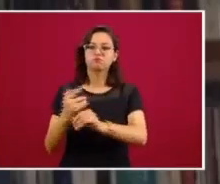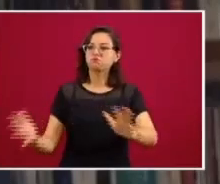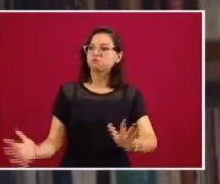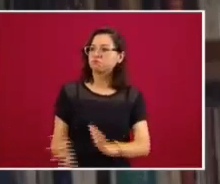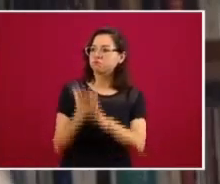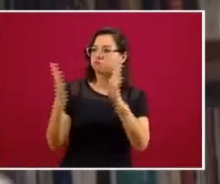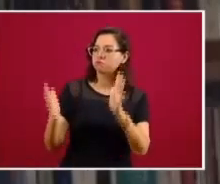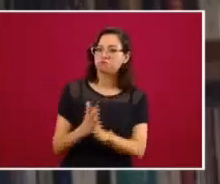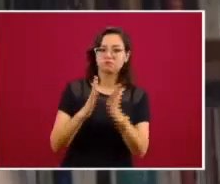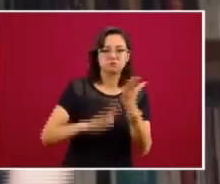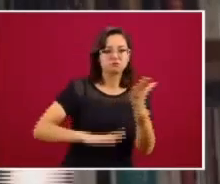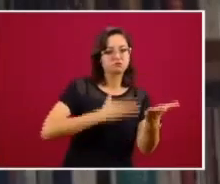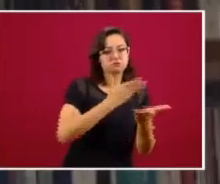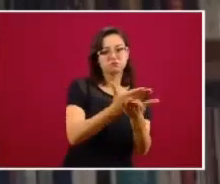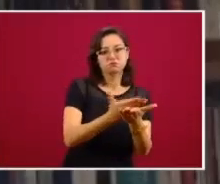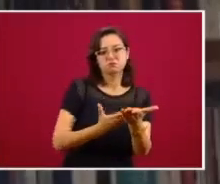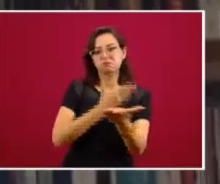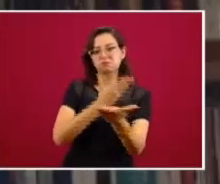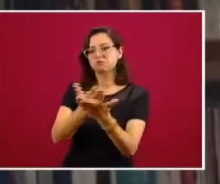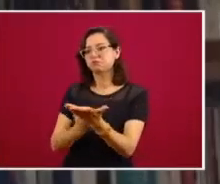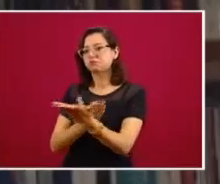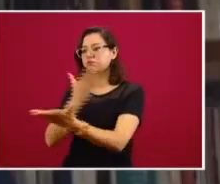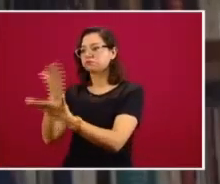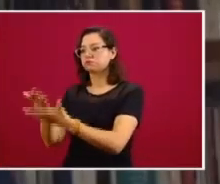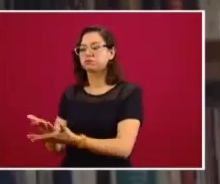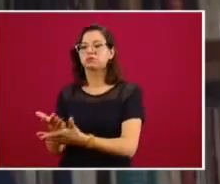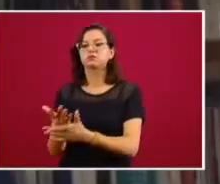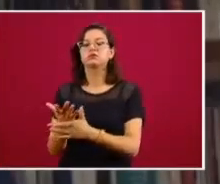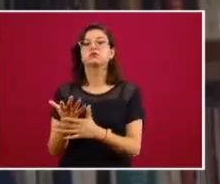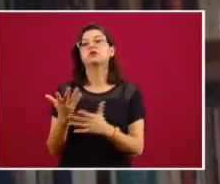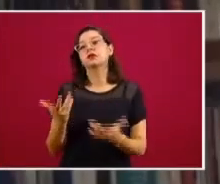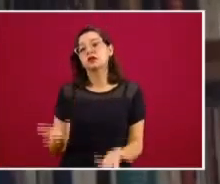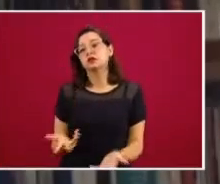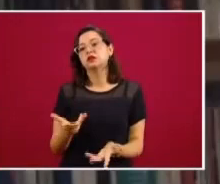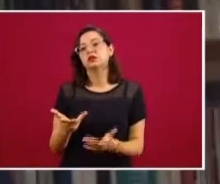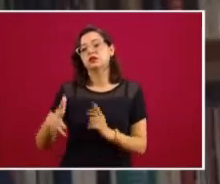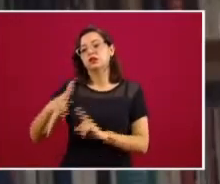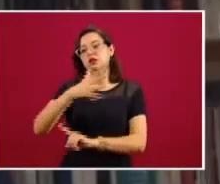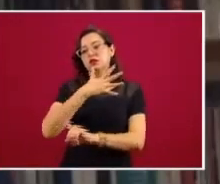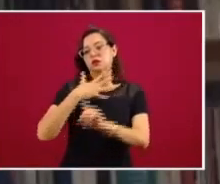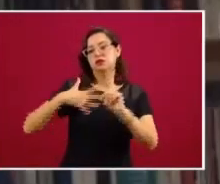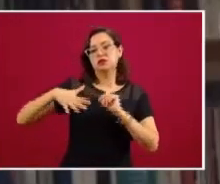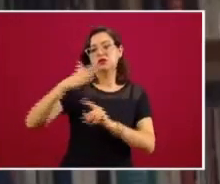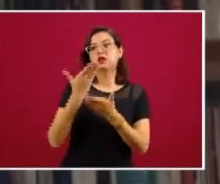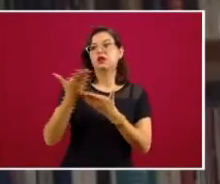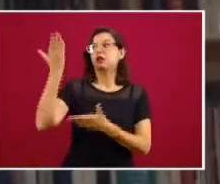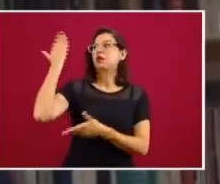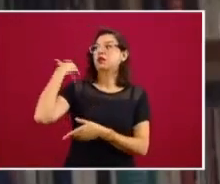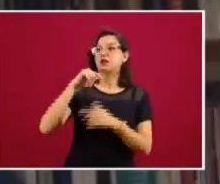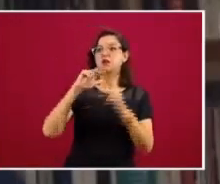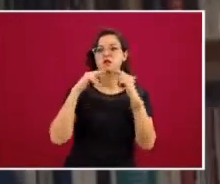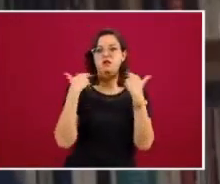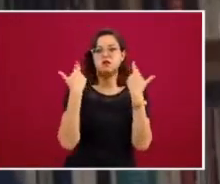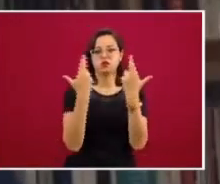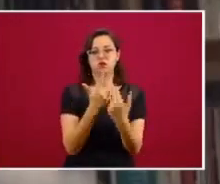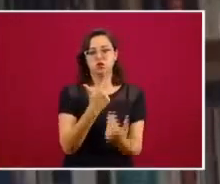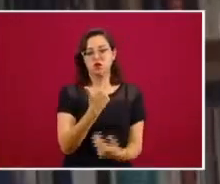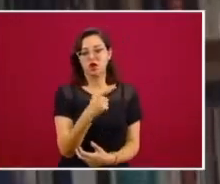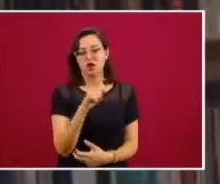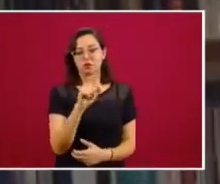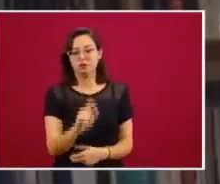Las propuestas, en este caso, una propuesta que surgió en el contexto de aquella reunión, ha tenido una